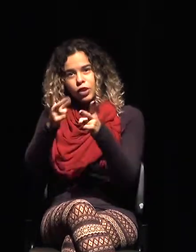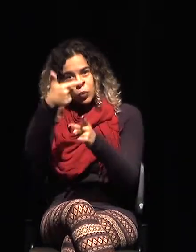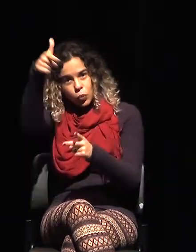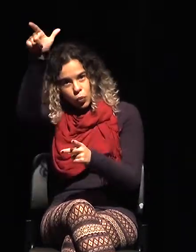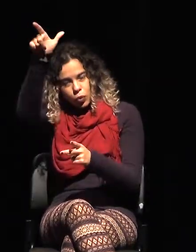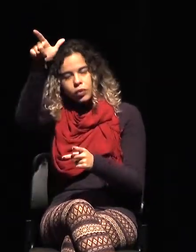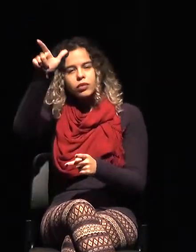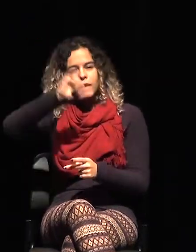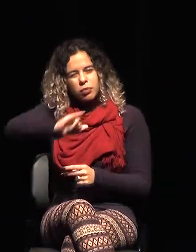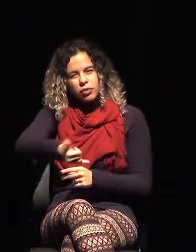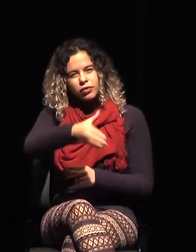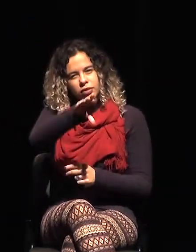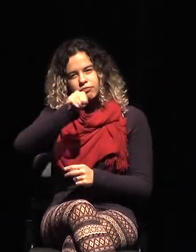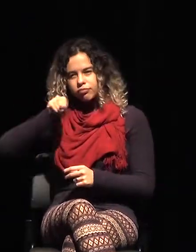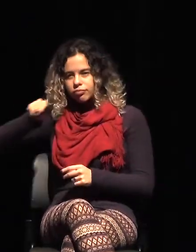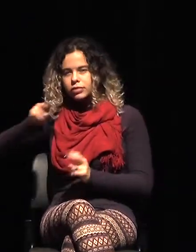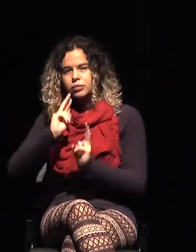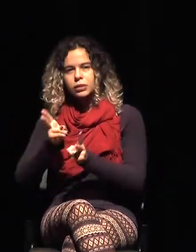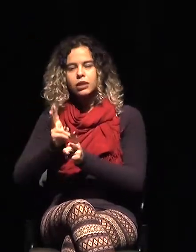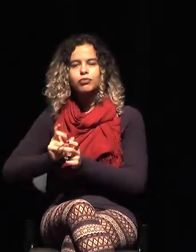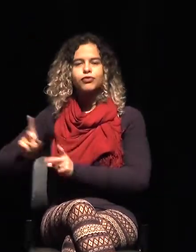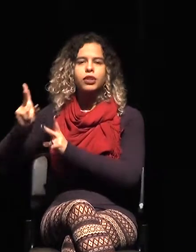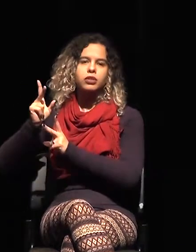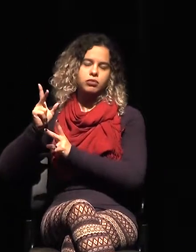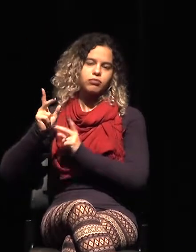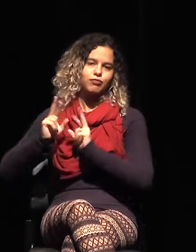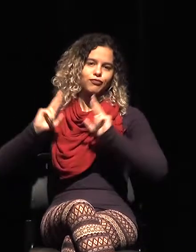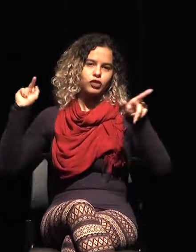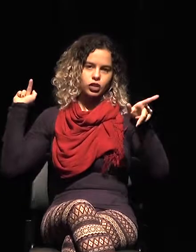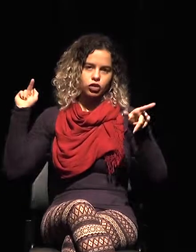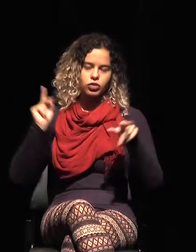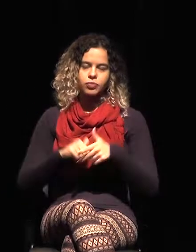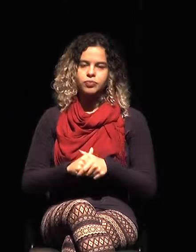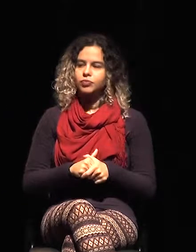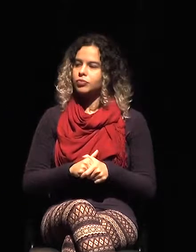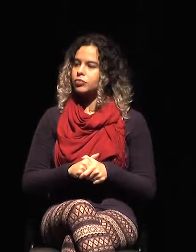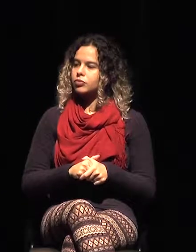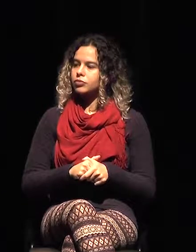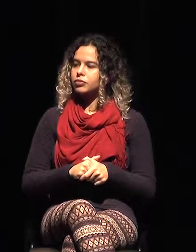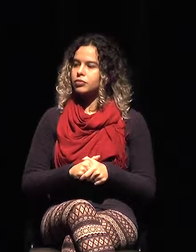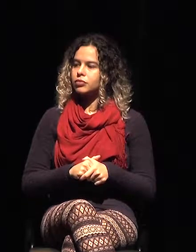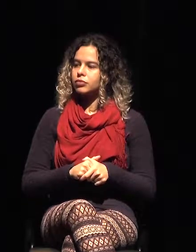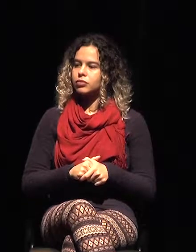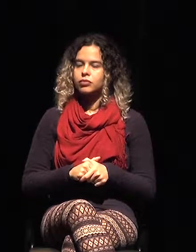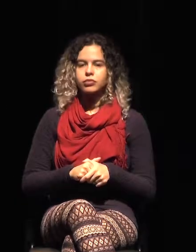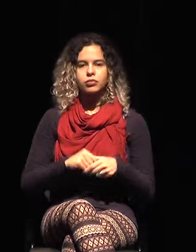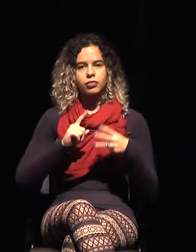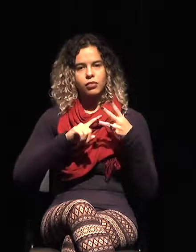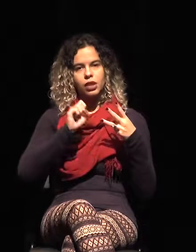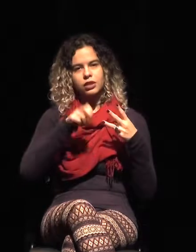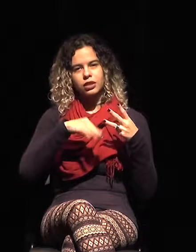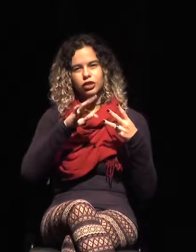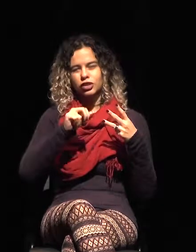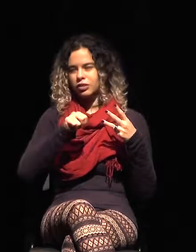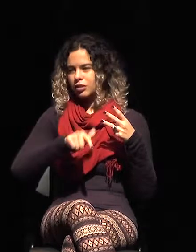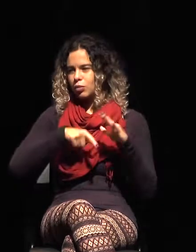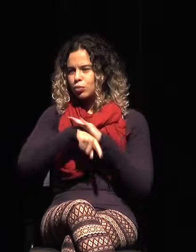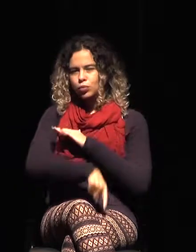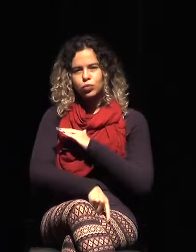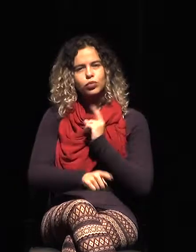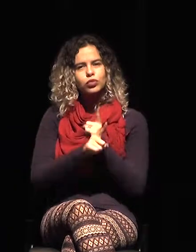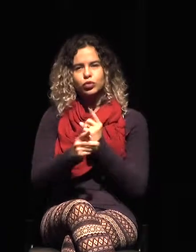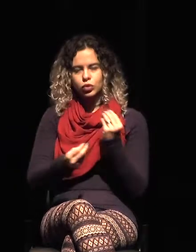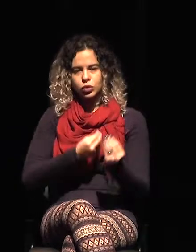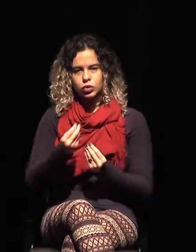otros códigos, si hacemos esa identificación, ese cruce de informaciones, hacemos ese cruce de